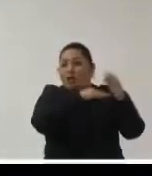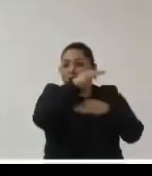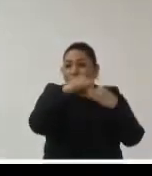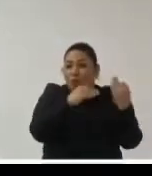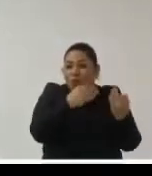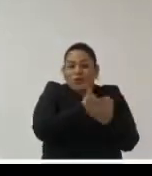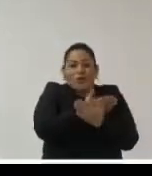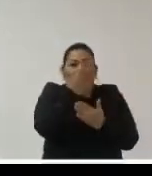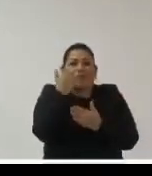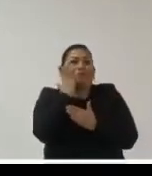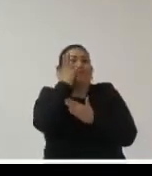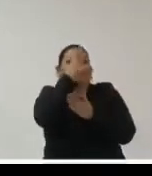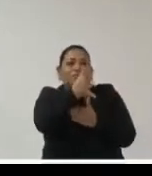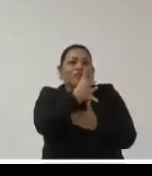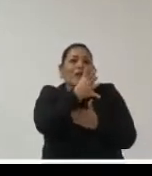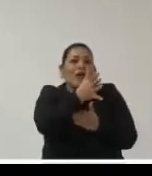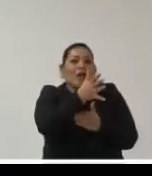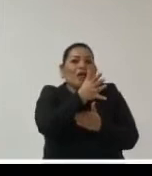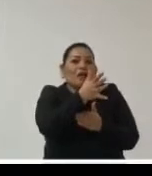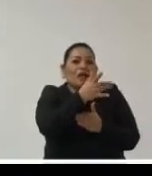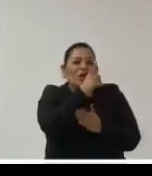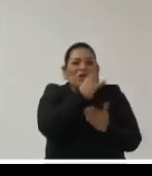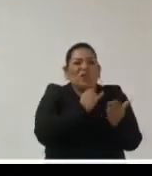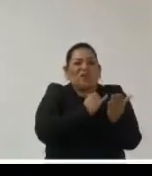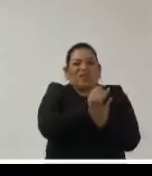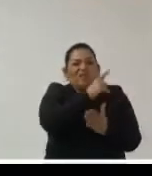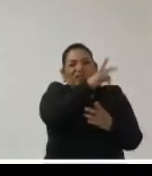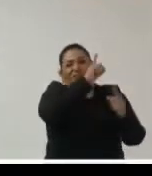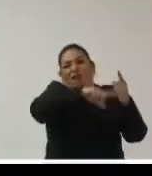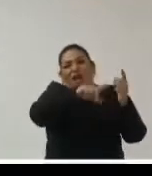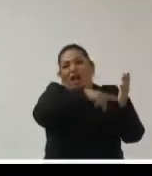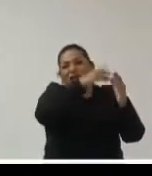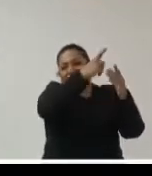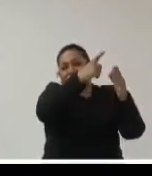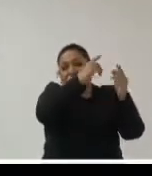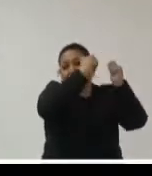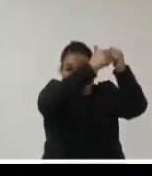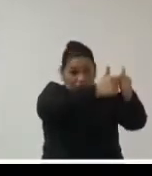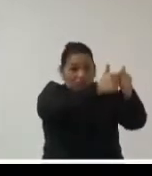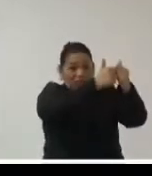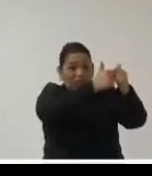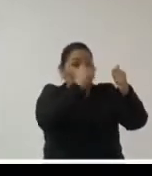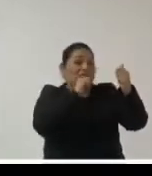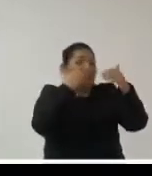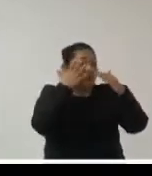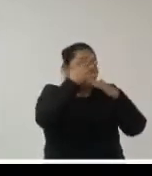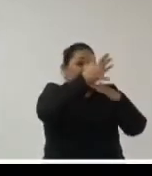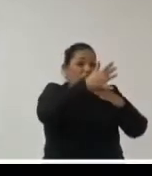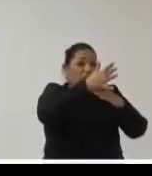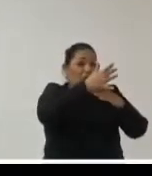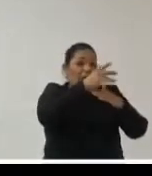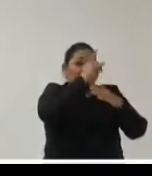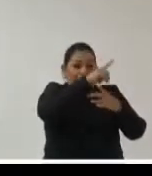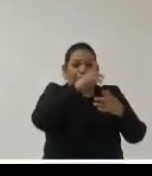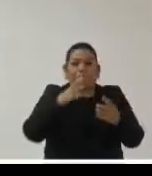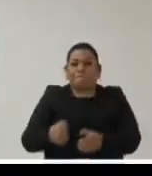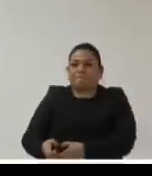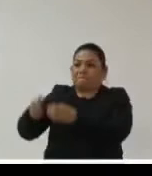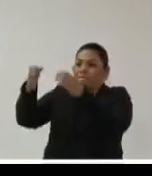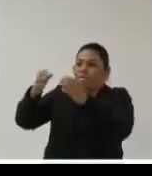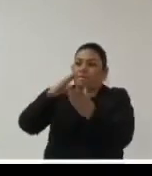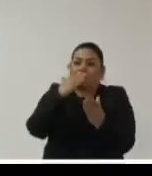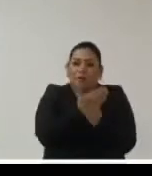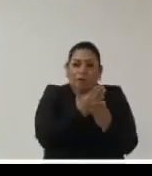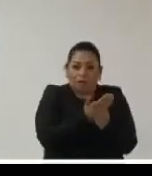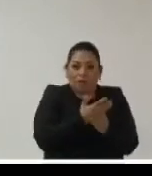obtener el retorno si el día de mañana decido que no lo quiero tener más aquí es como si yo decidiera trasladar el edificio del archivo ese